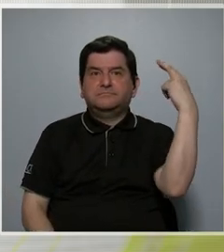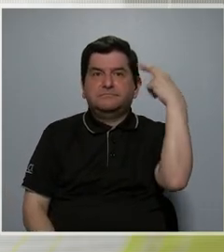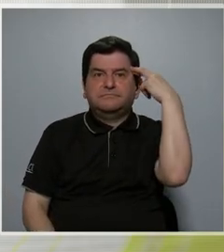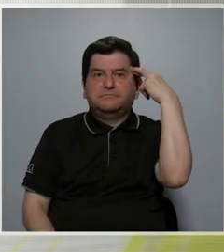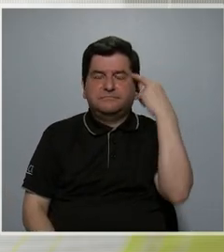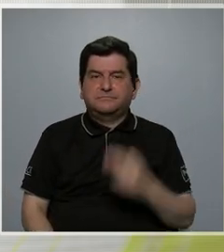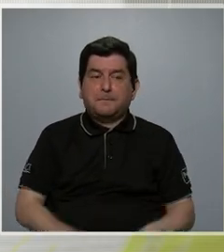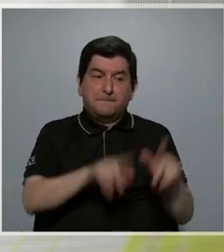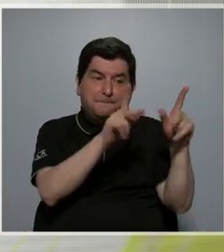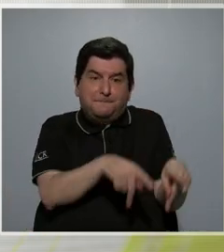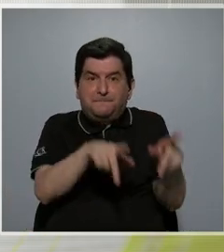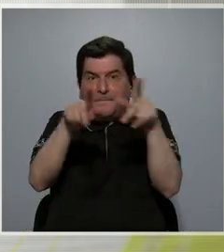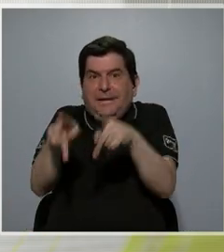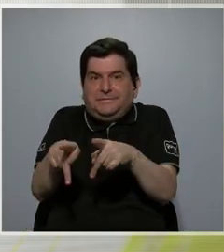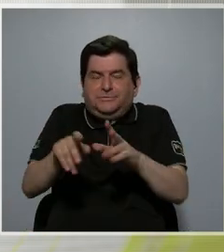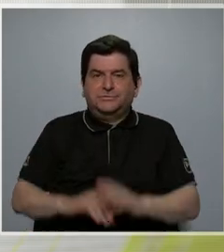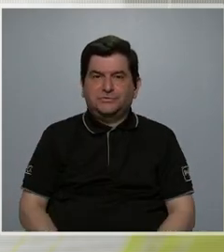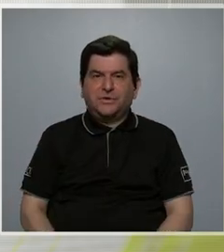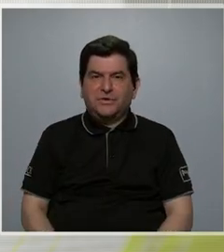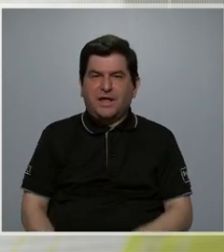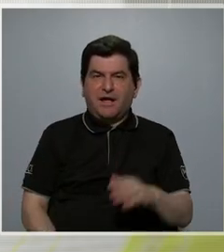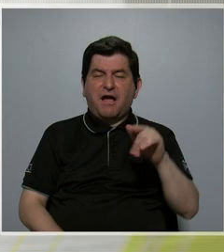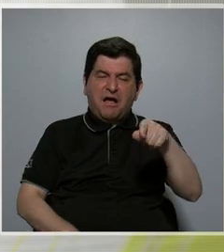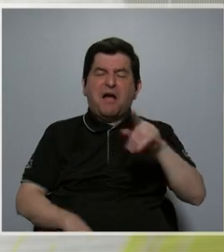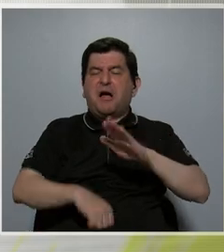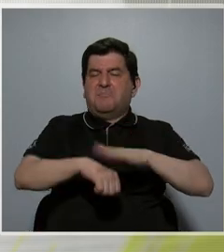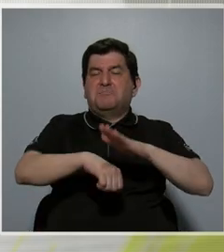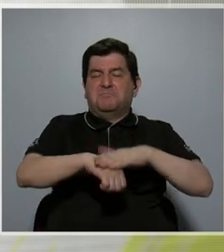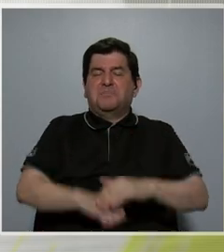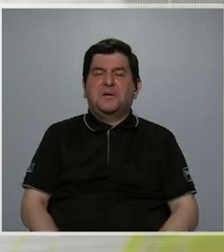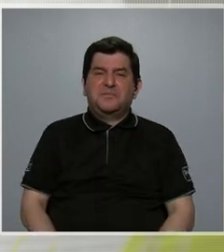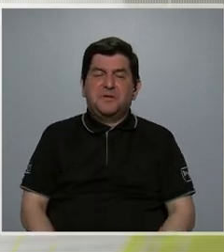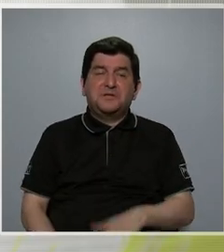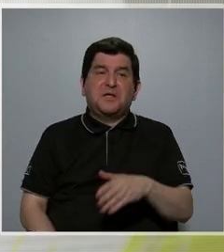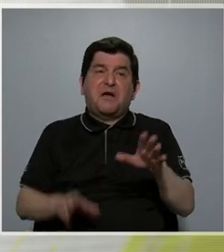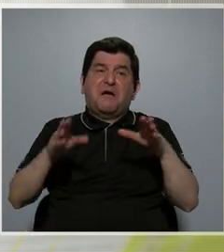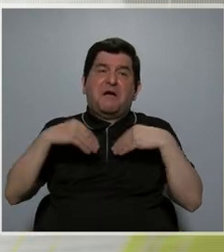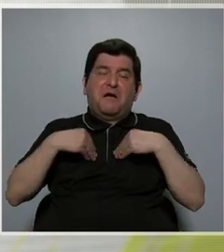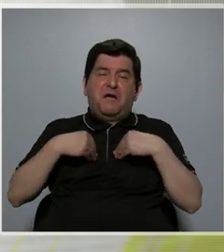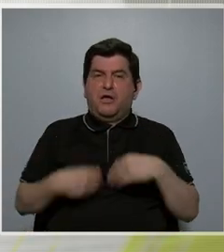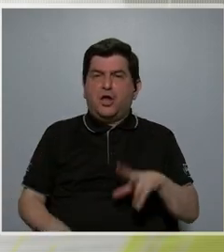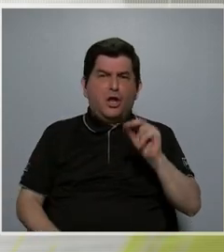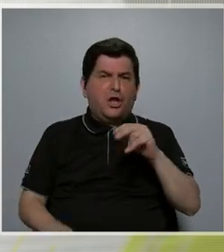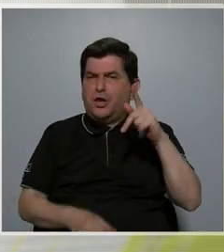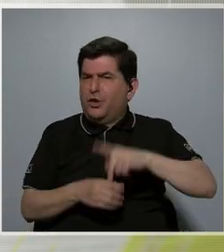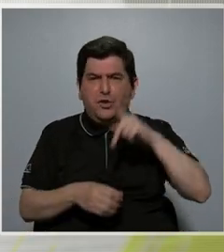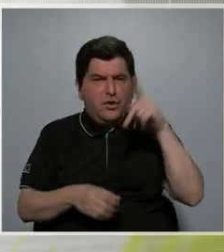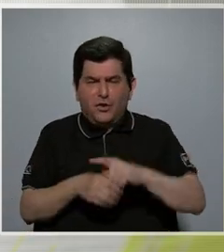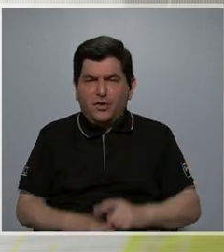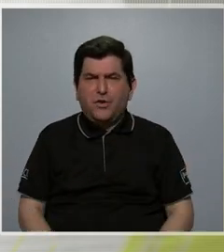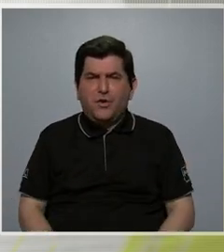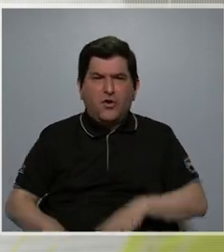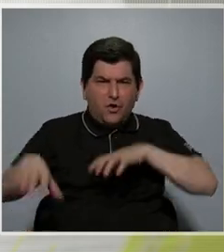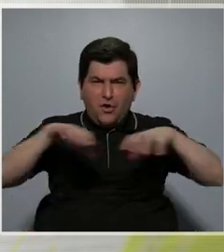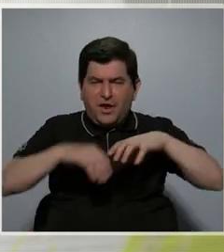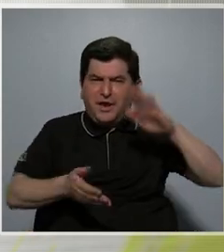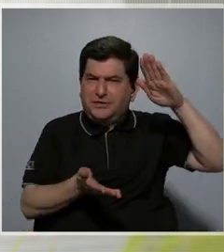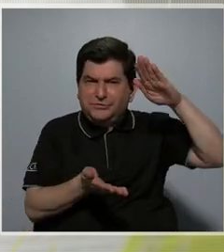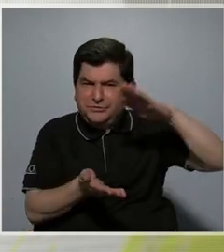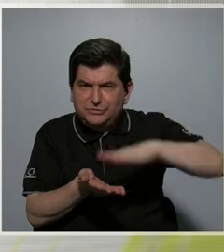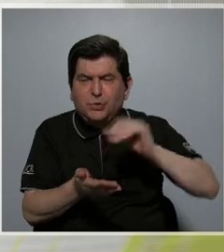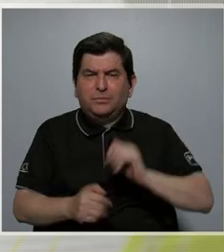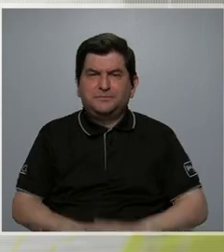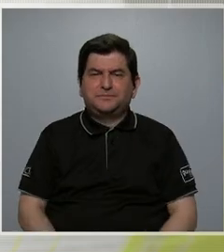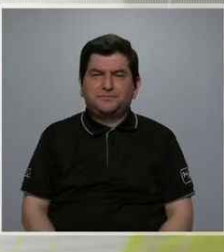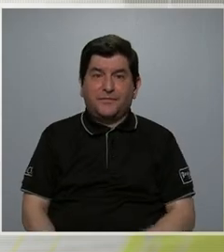hacer que la gente las consienta, las tolere en mayor medida y no se implique en acciones para reducirlas.